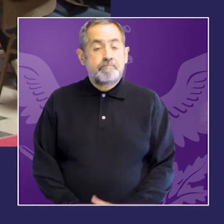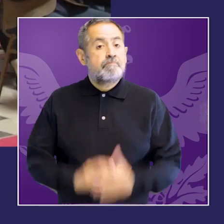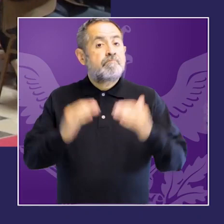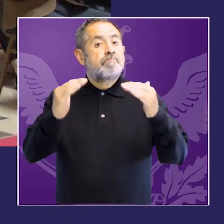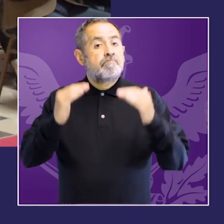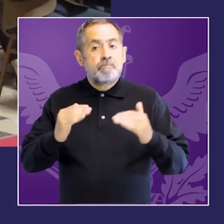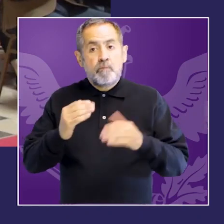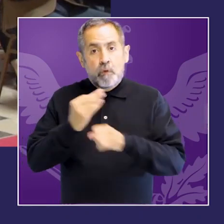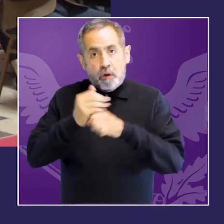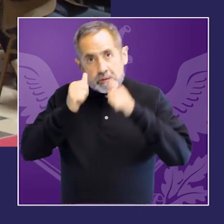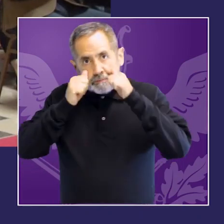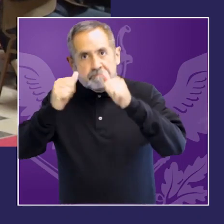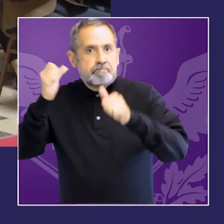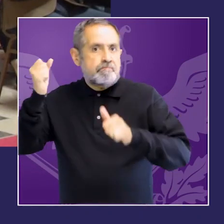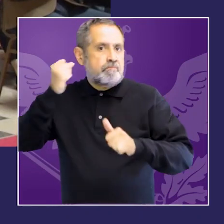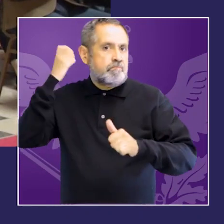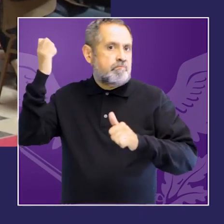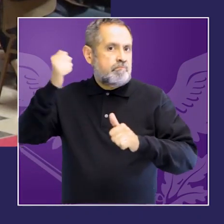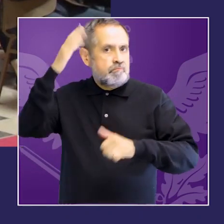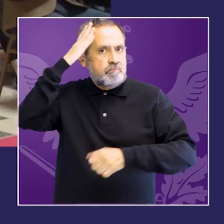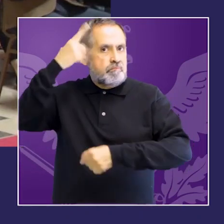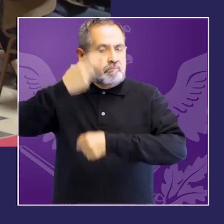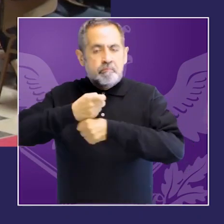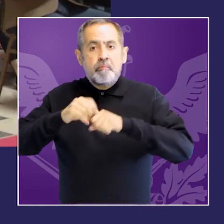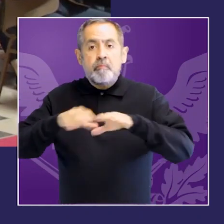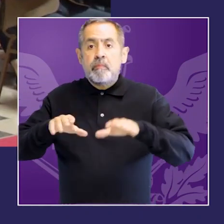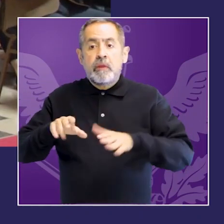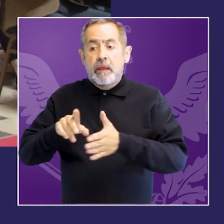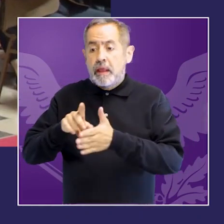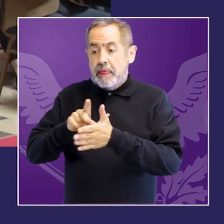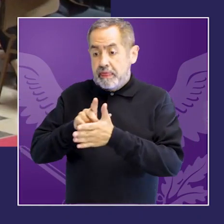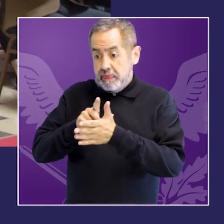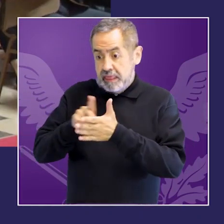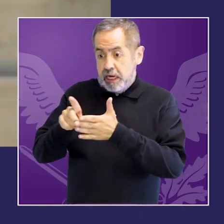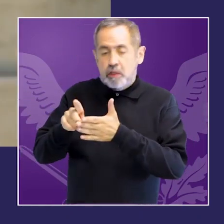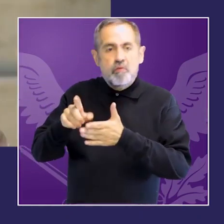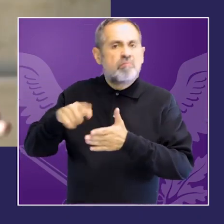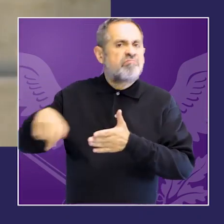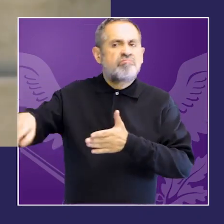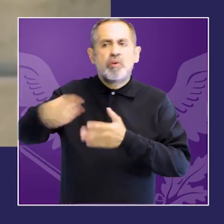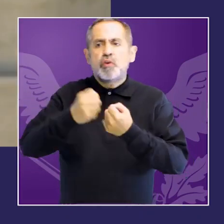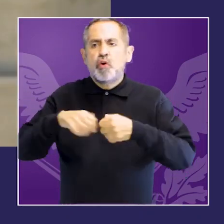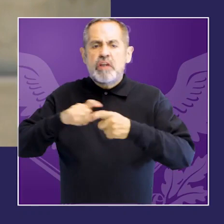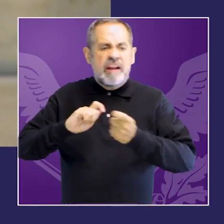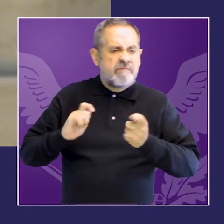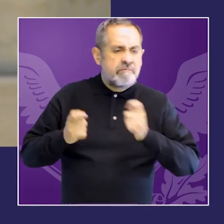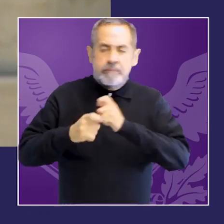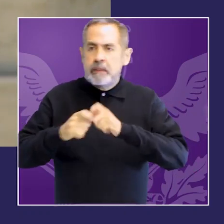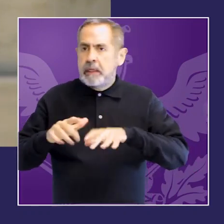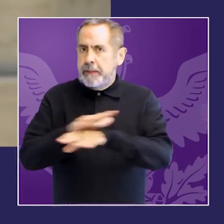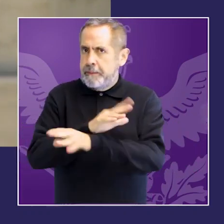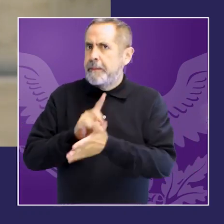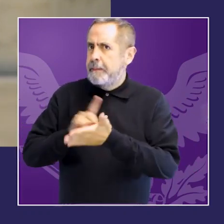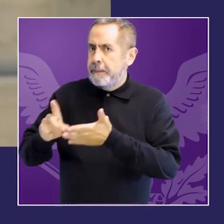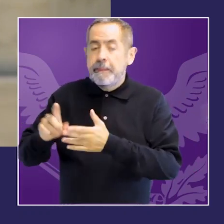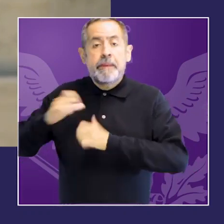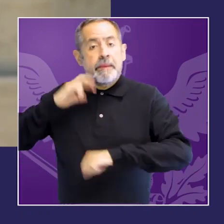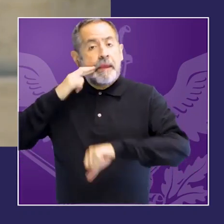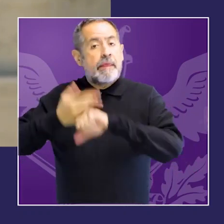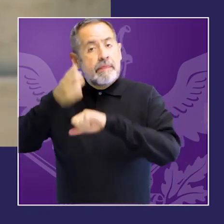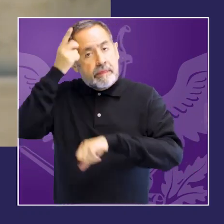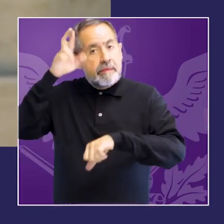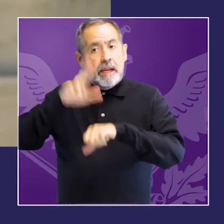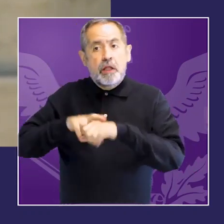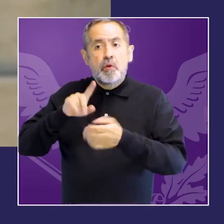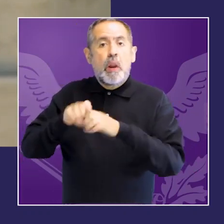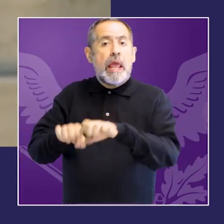Buenos días, mi nombre es Natalia Gerardi. Soy abogada argentina, graduada de la Universidad de